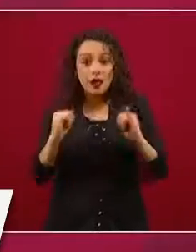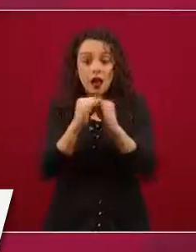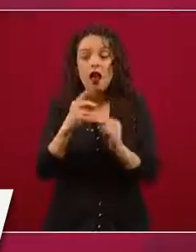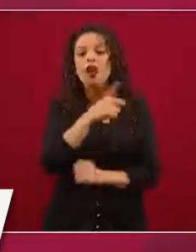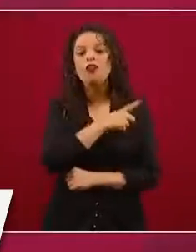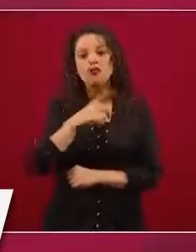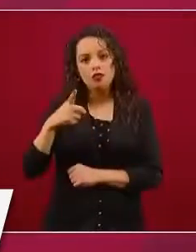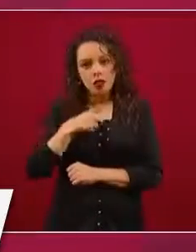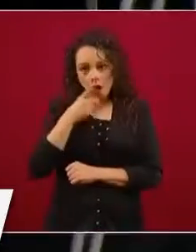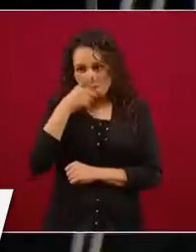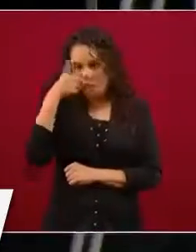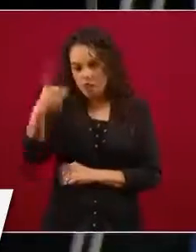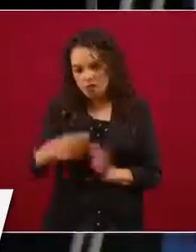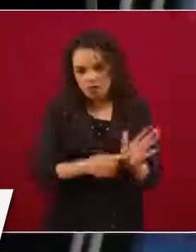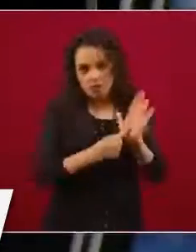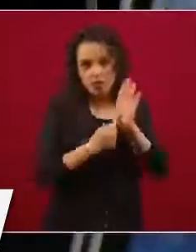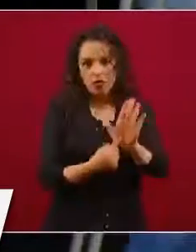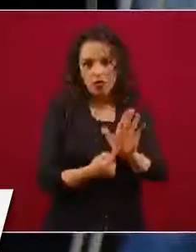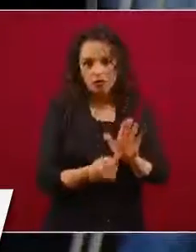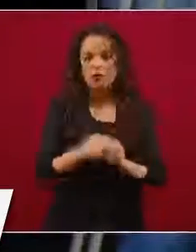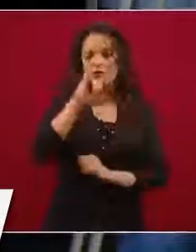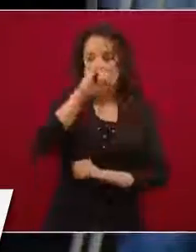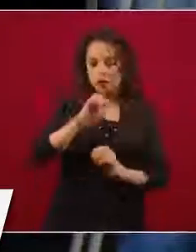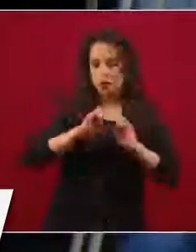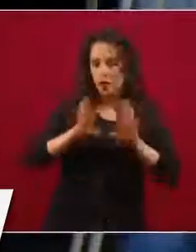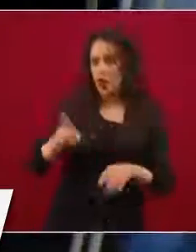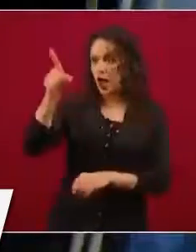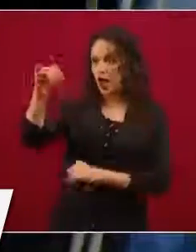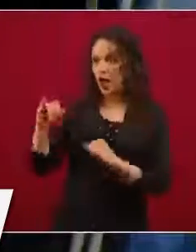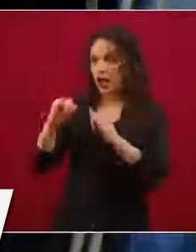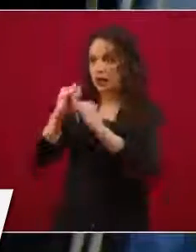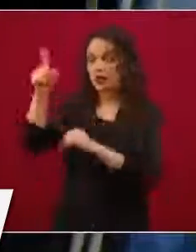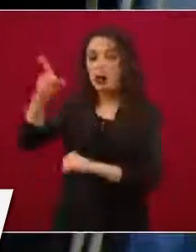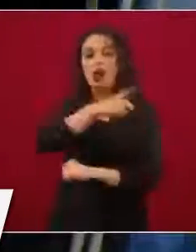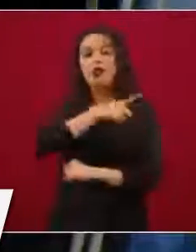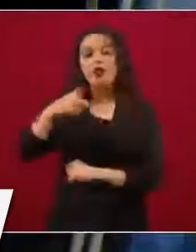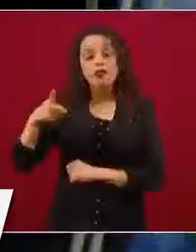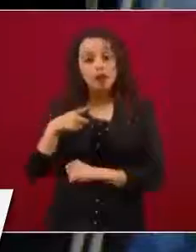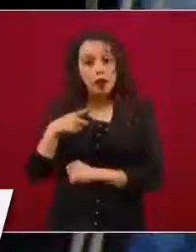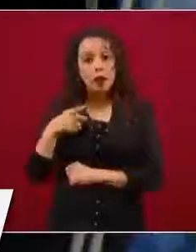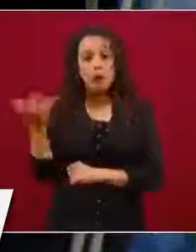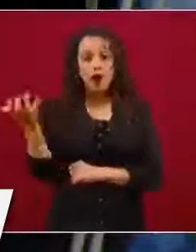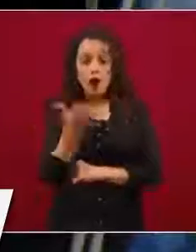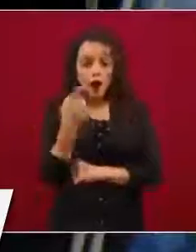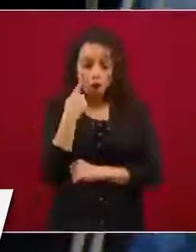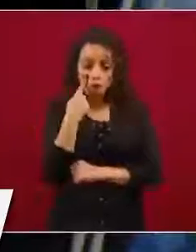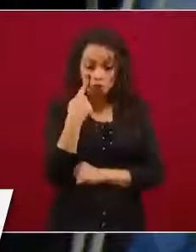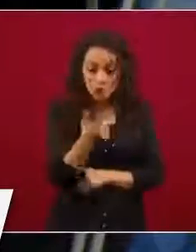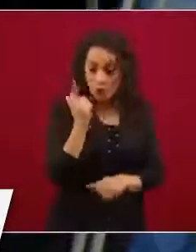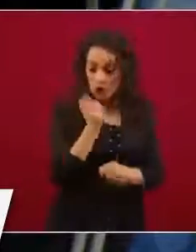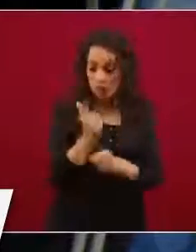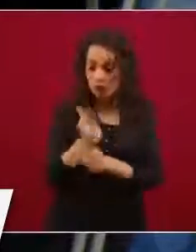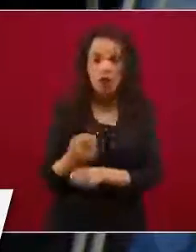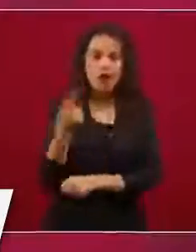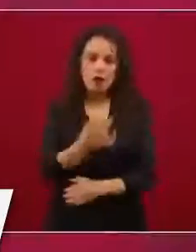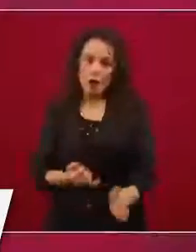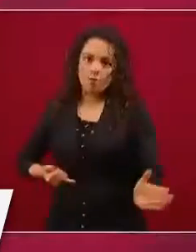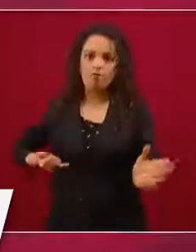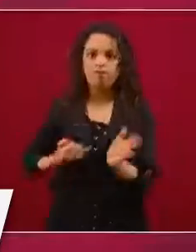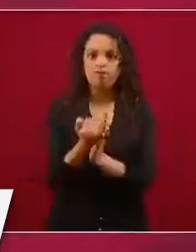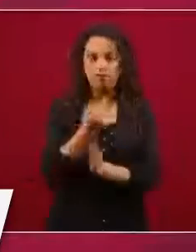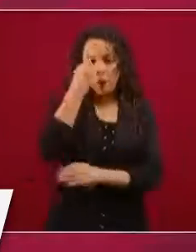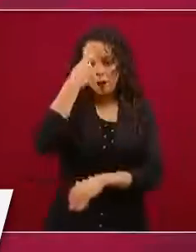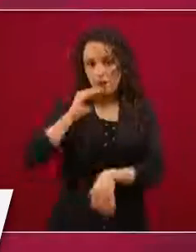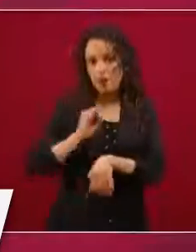Exactamente, el instituto es el garante de que se cumpla la ley de transparencia. Pero entonces, ¿cuál es la propuesta? ¿Desaparecer ese garante? No,